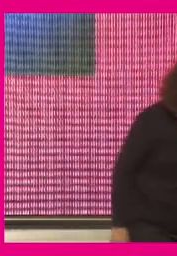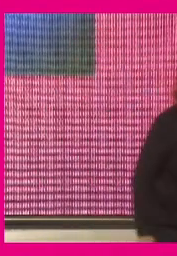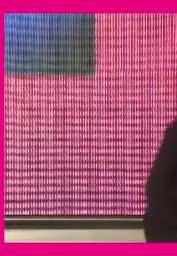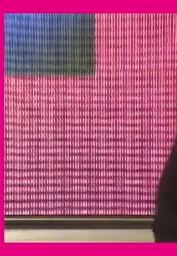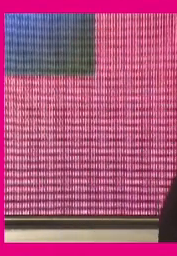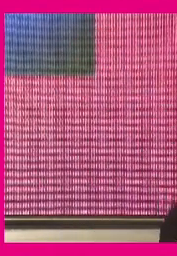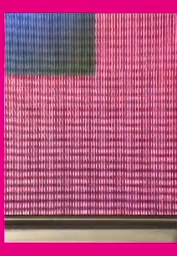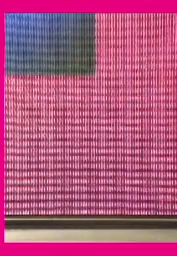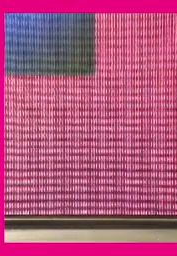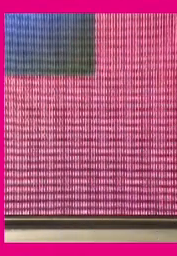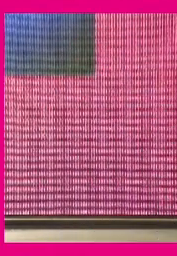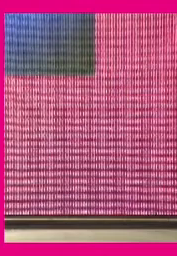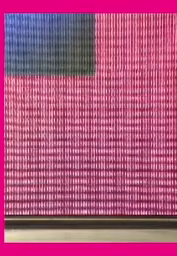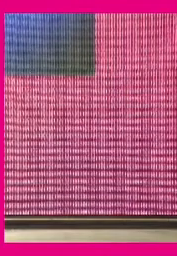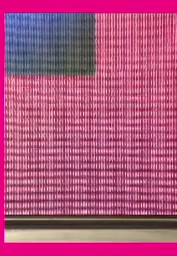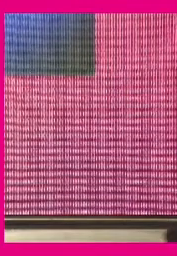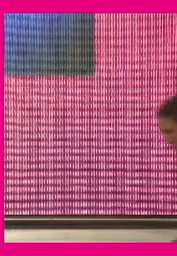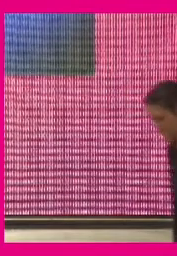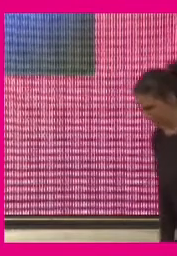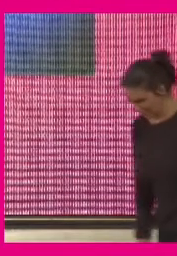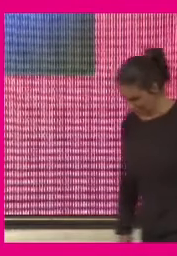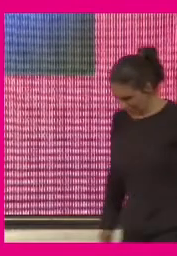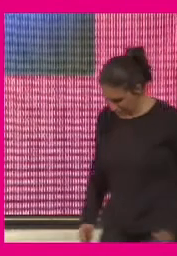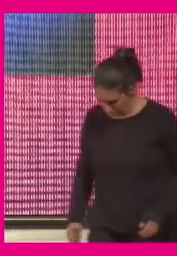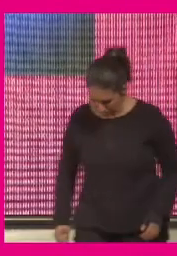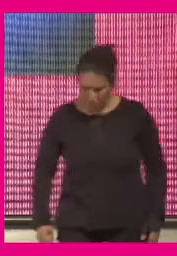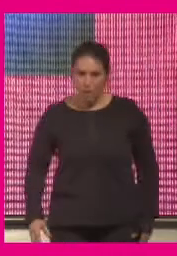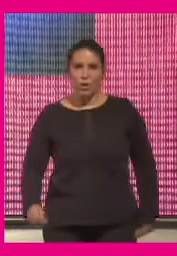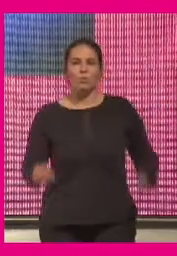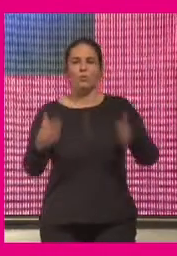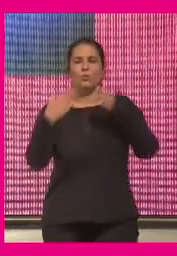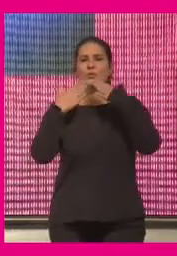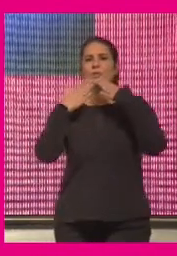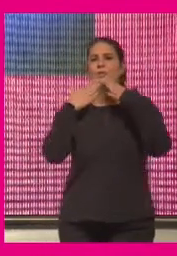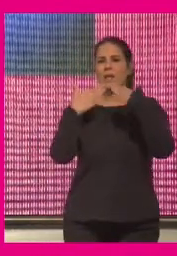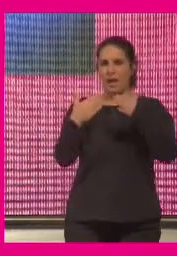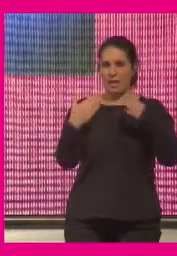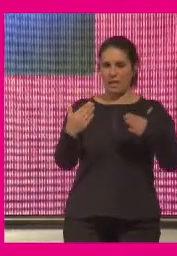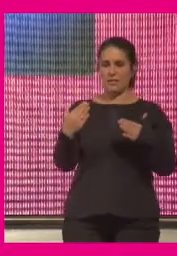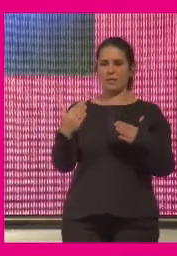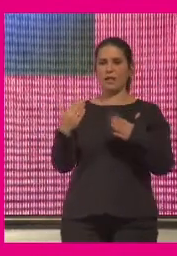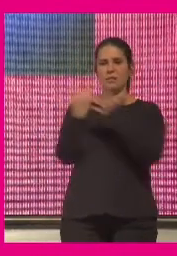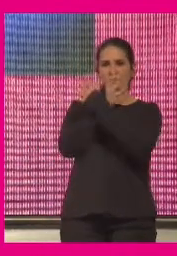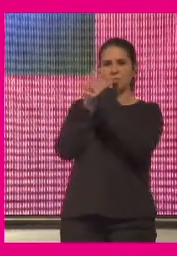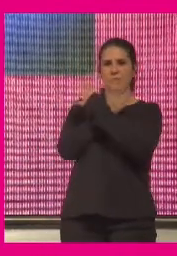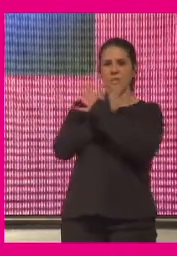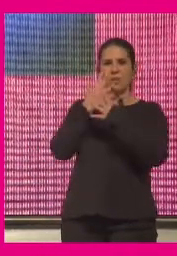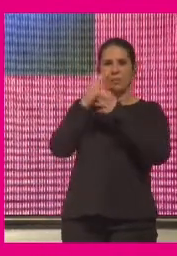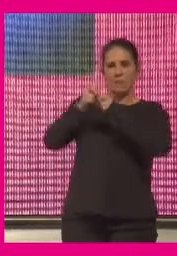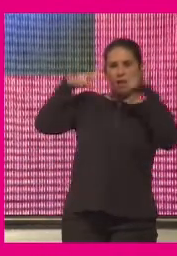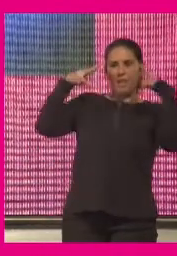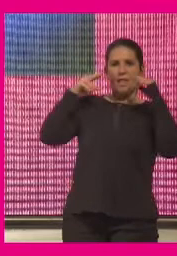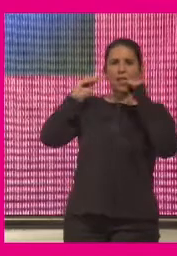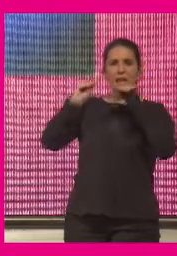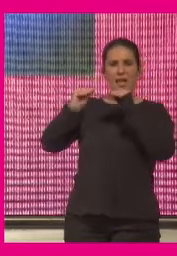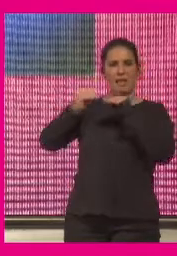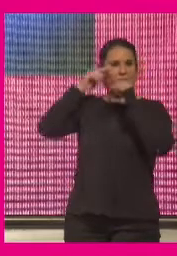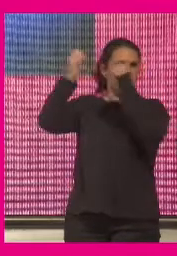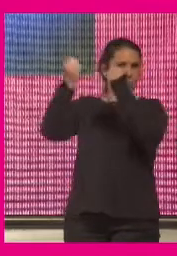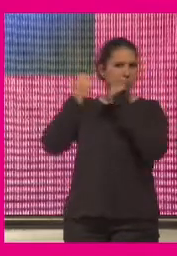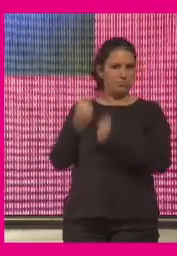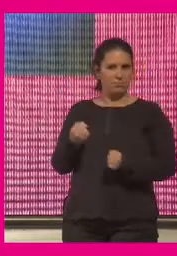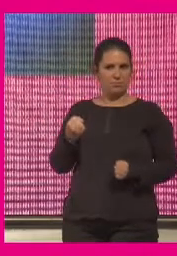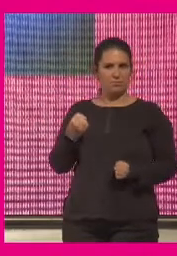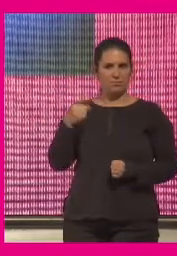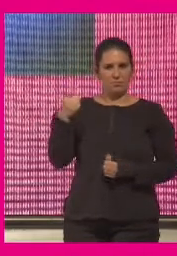muchísimas gracias es un placer ver que reivindicas la mirada y la perspectiva de los sociólogos y politólogos en